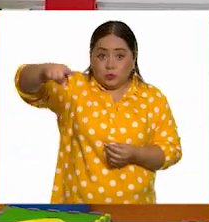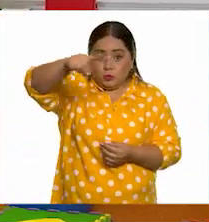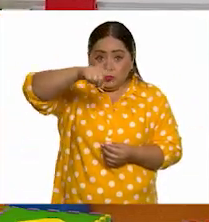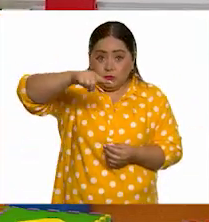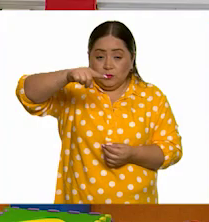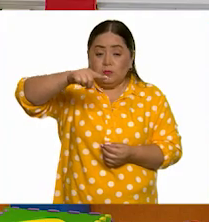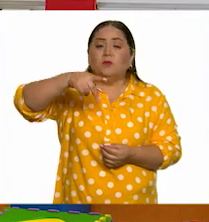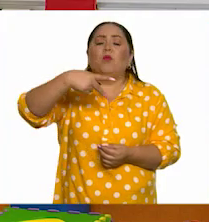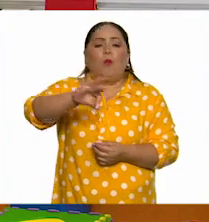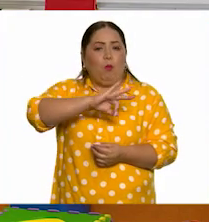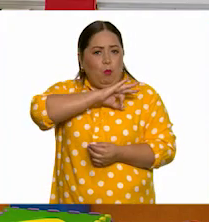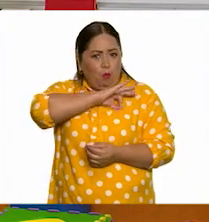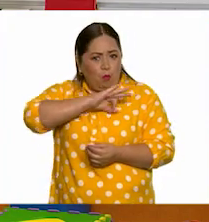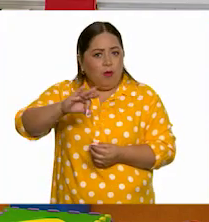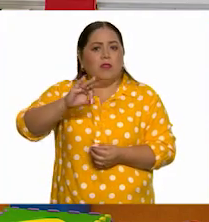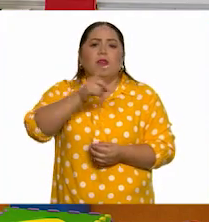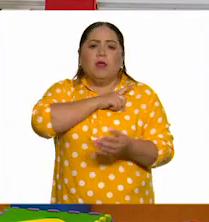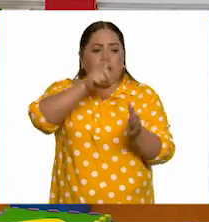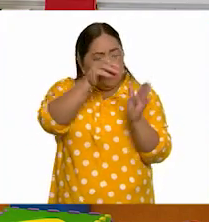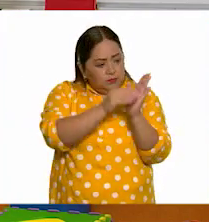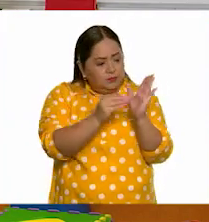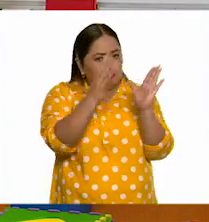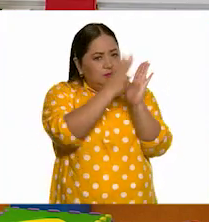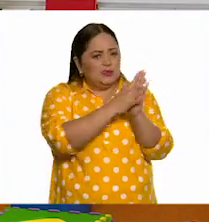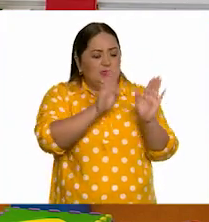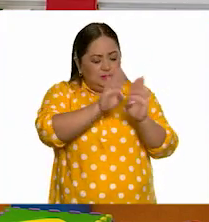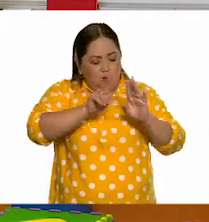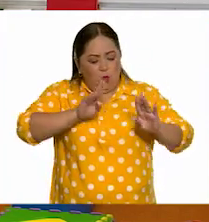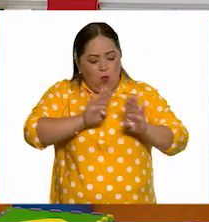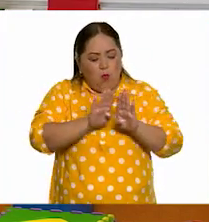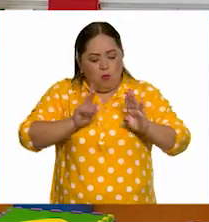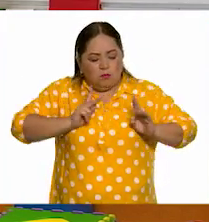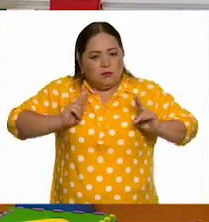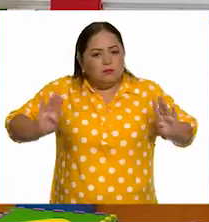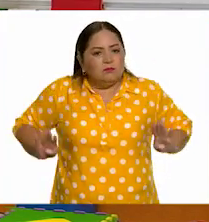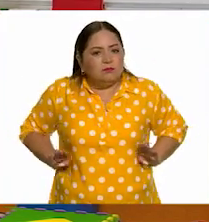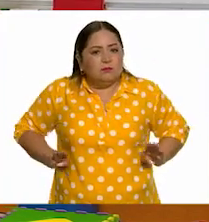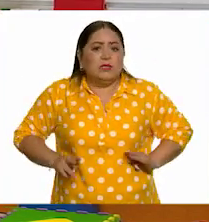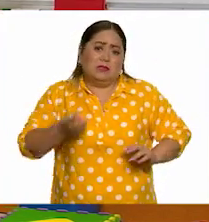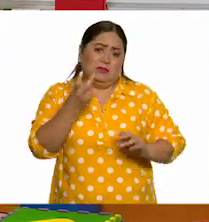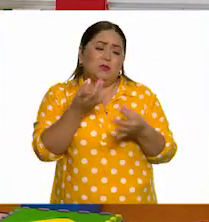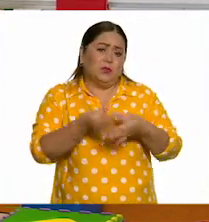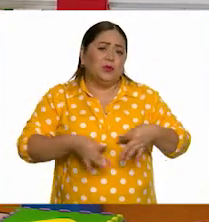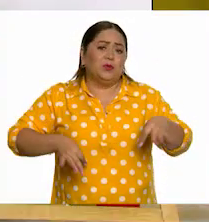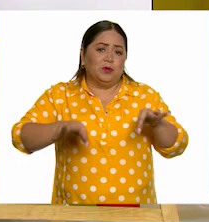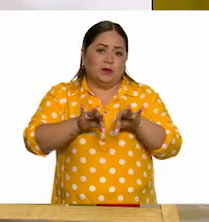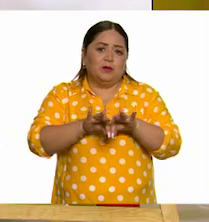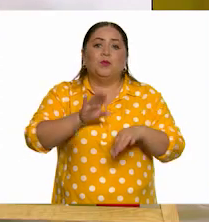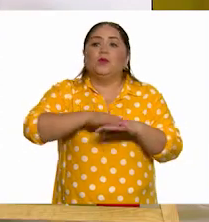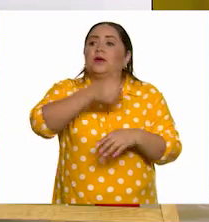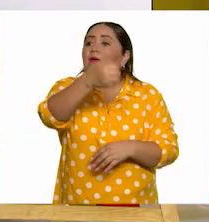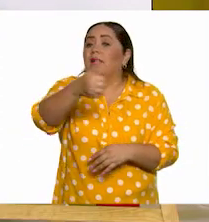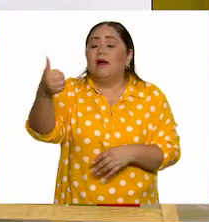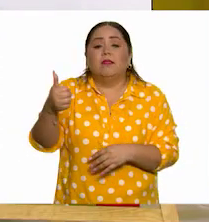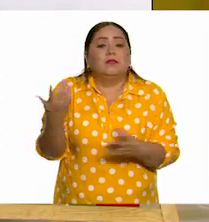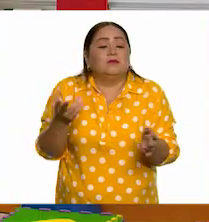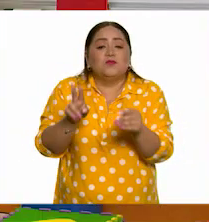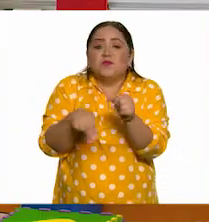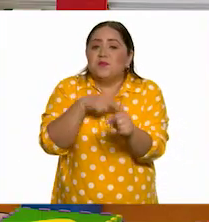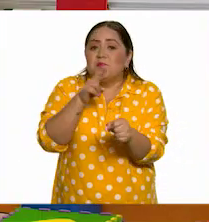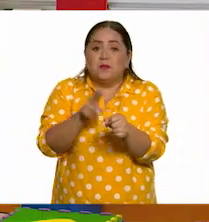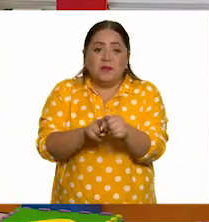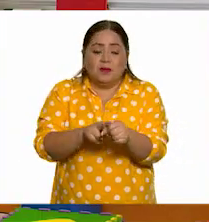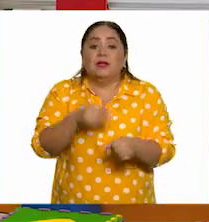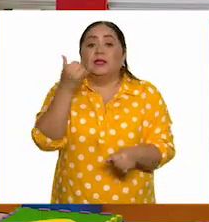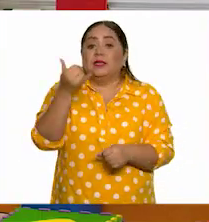Ustedes pueden y deben anotar estos rasgos, son importantes. Es parte de lo que cada quien es. Claro que sí,